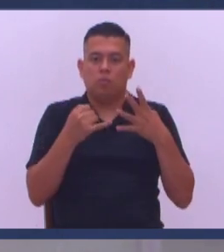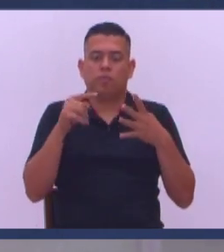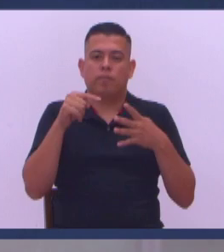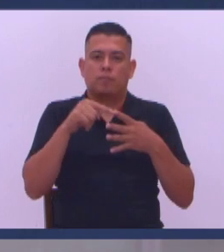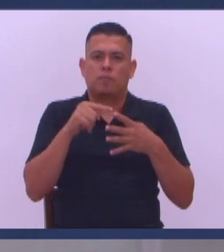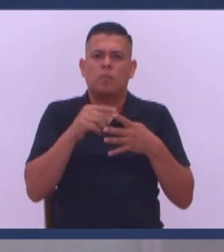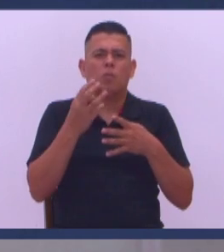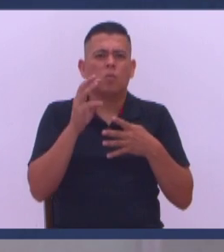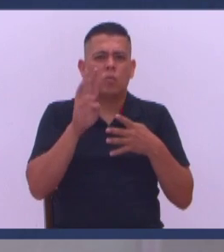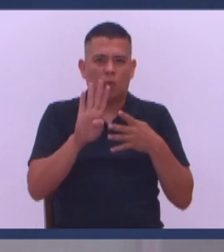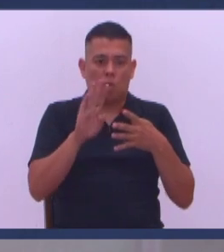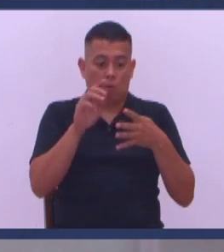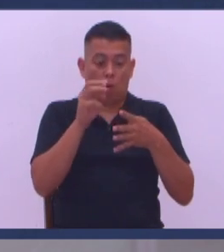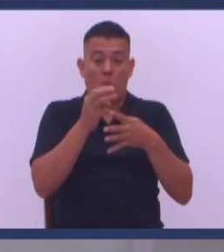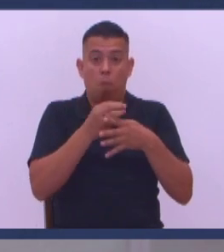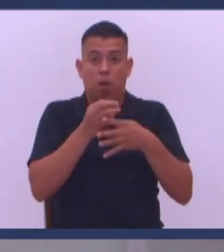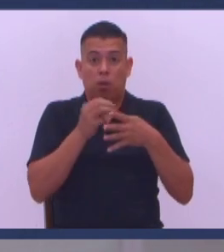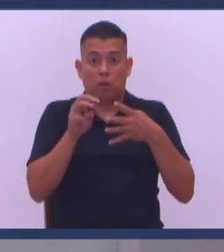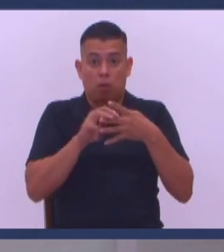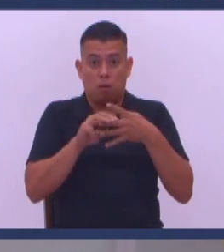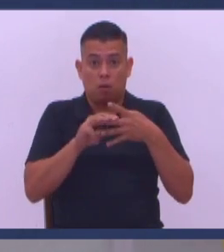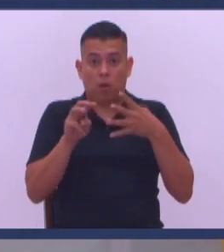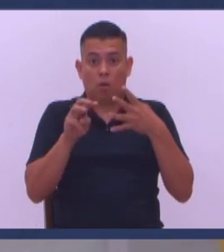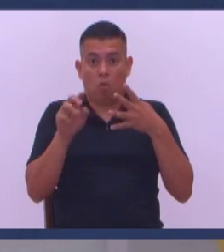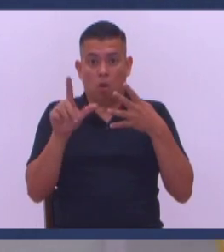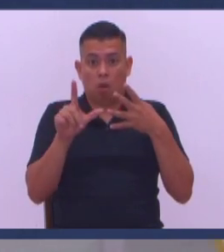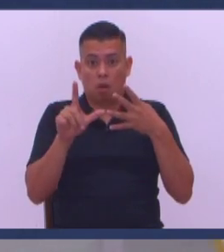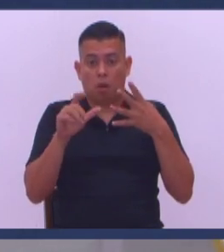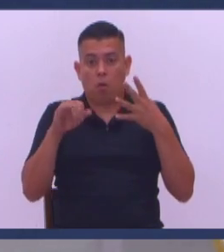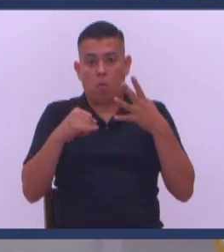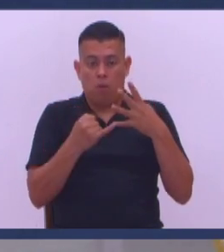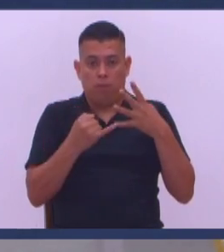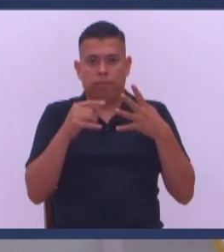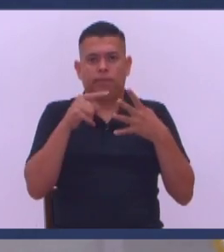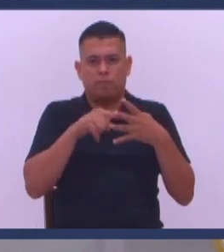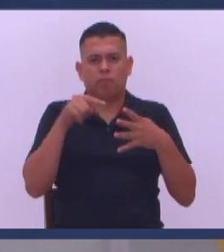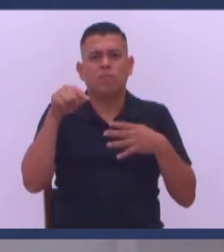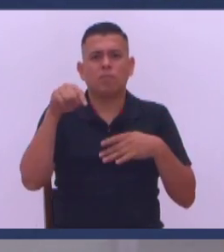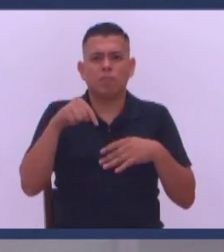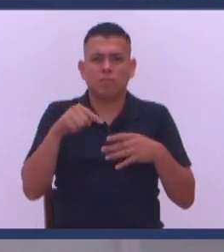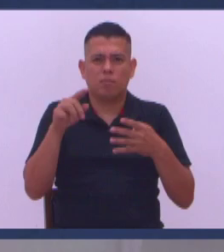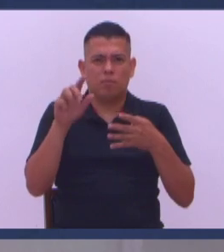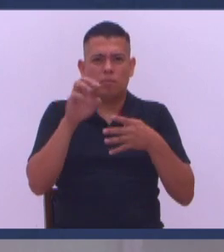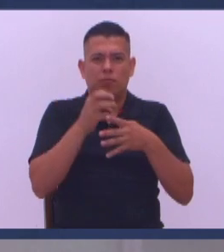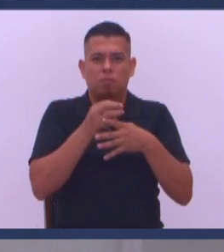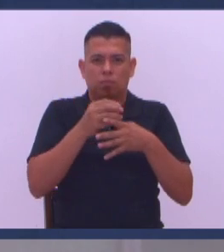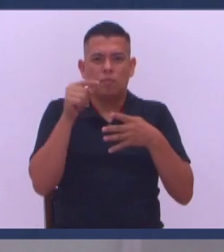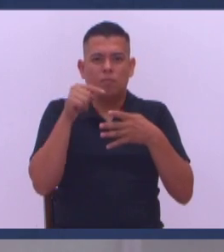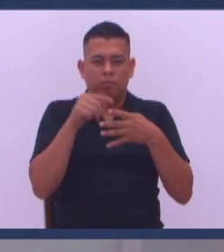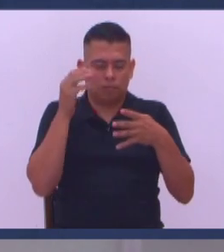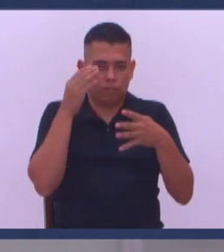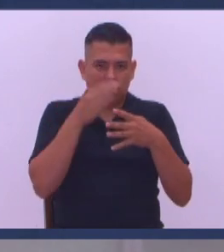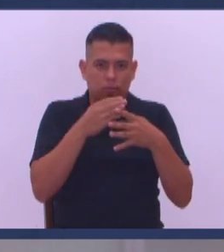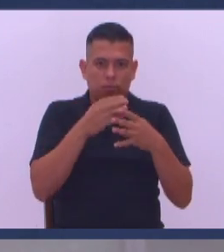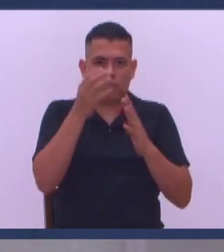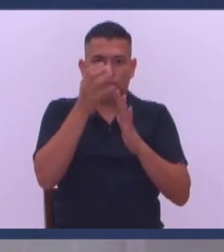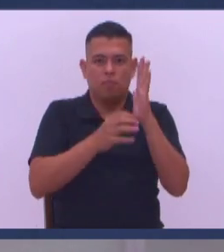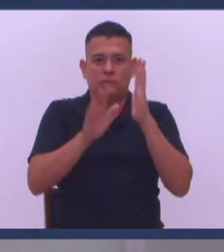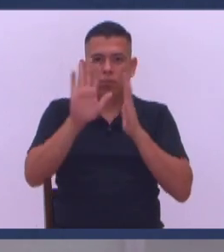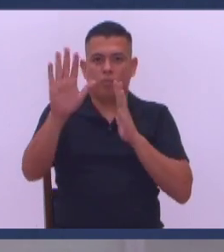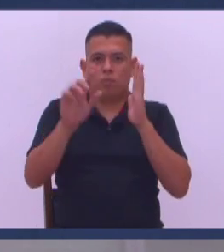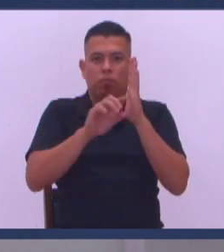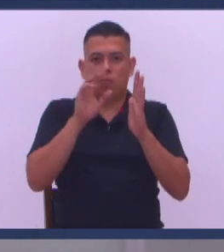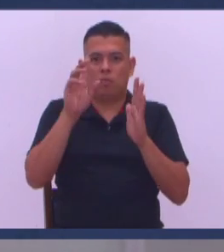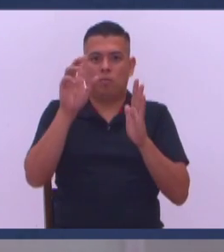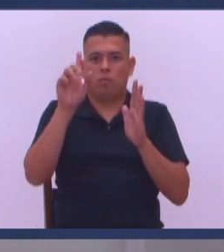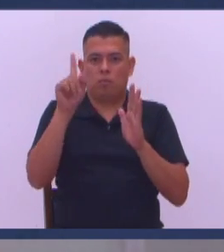y Juan ¿Cuántos son? Mateo, Marcos, Lucas y Juan Hoy vamos a ir a Mateo, al primero de ellos, capítulo 5,